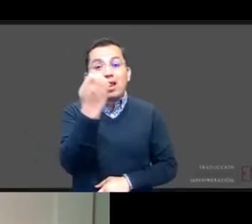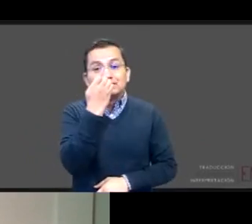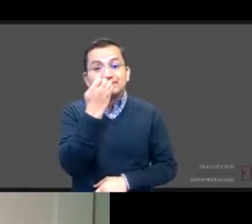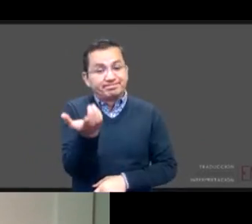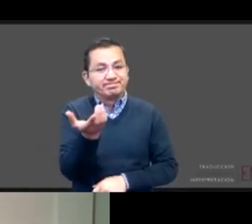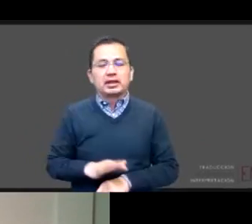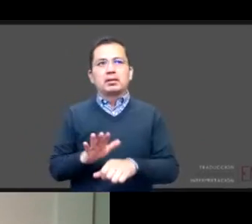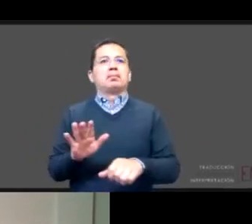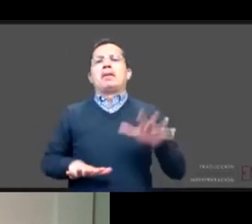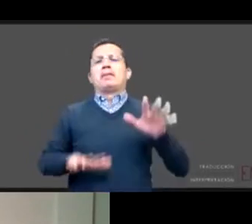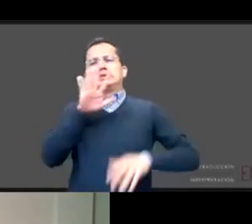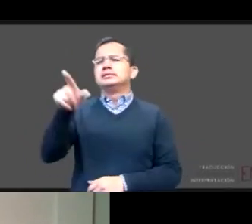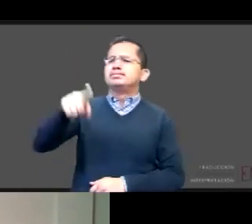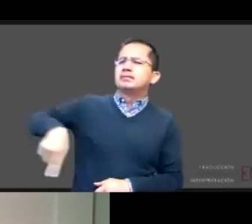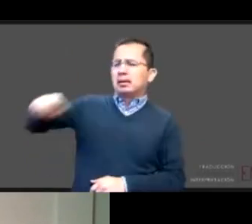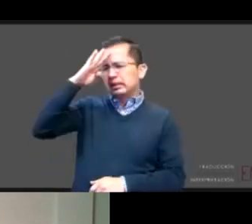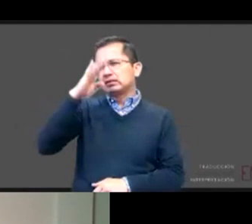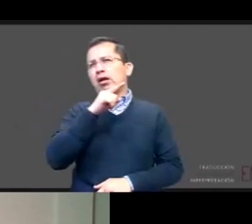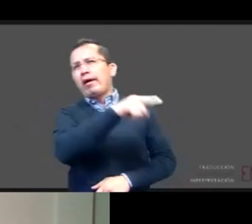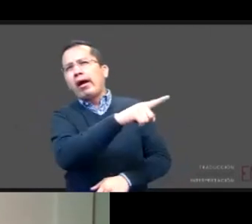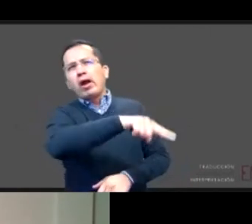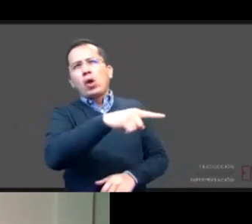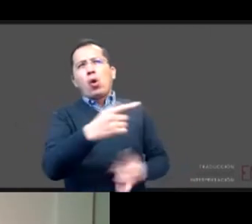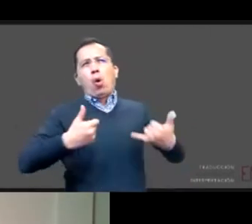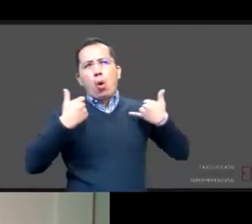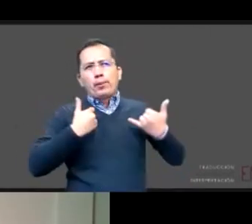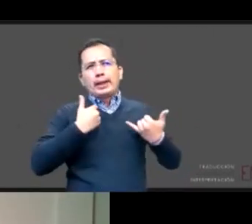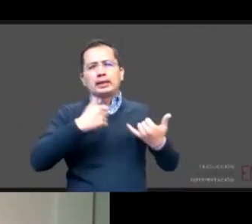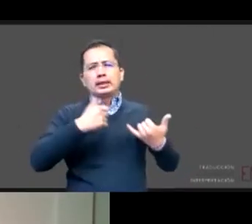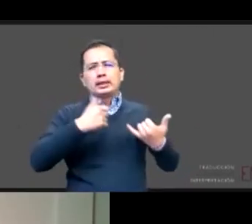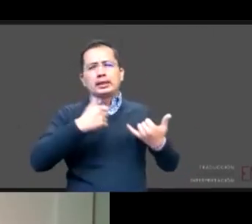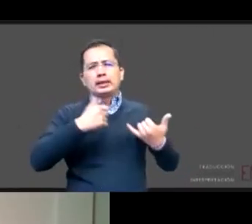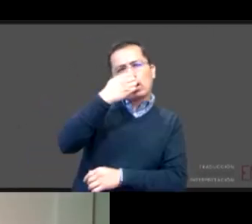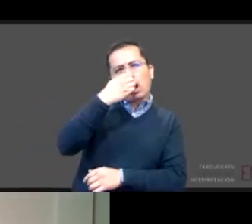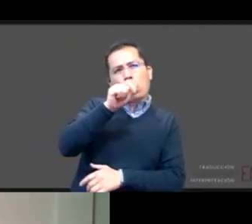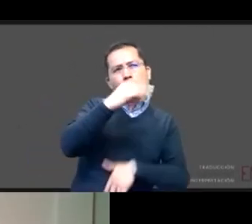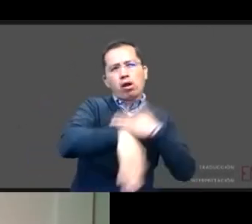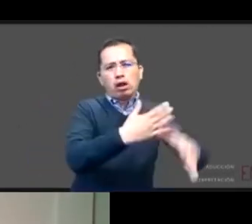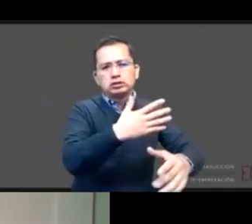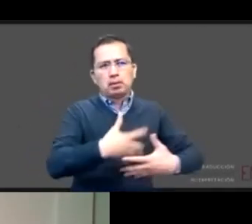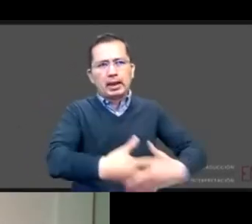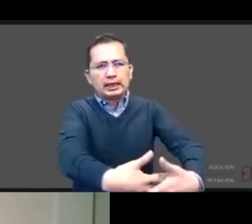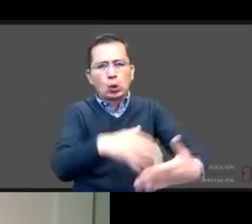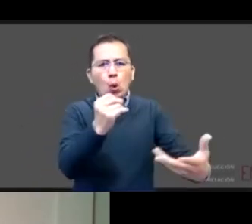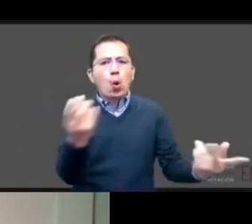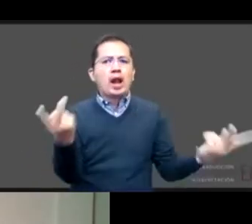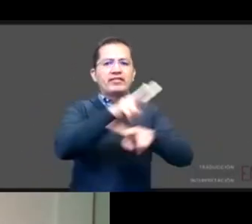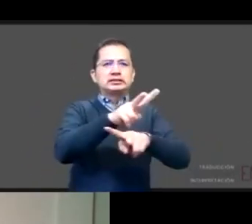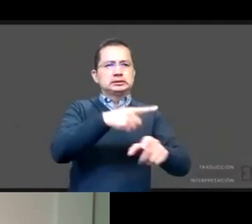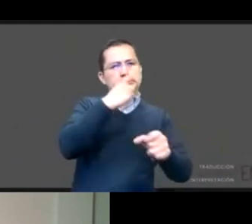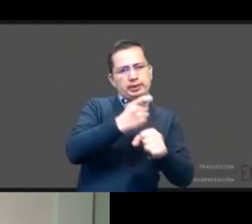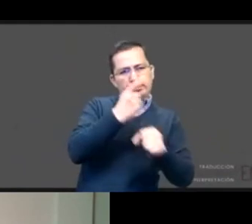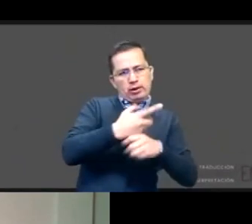motiva el embarazo en adolescentes? ¿O será que el embarazo a adolescentes motive el abandono escolar? No hay una respuesta aún.